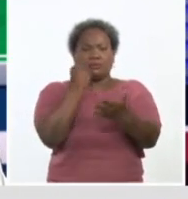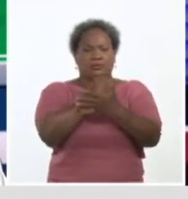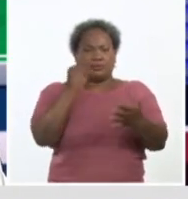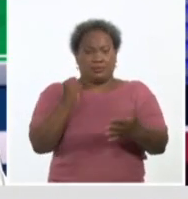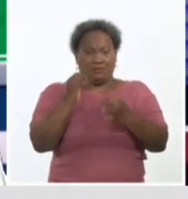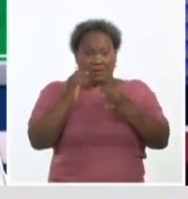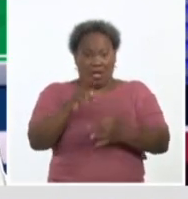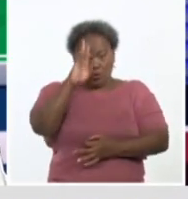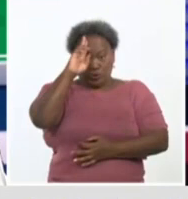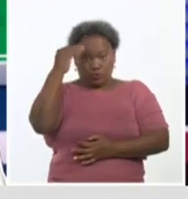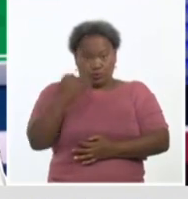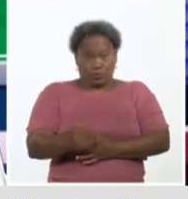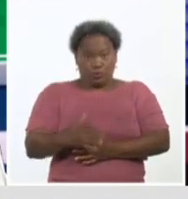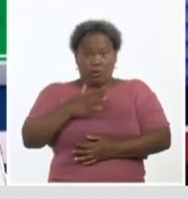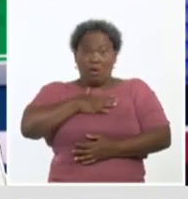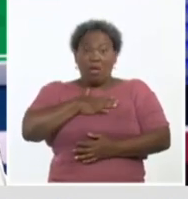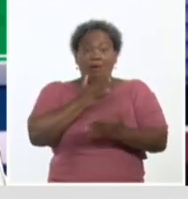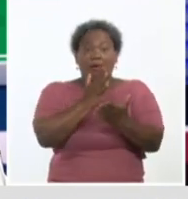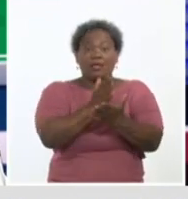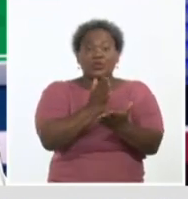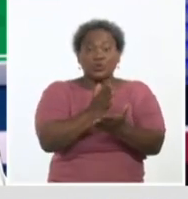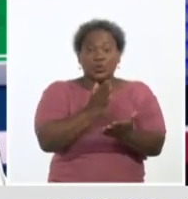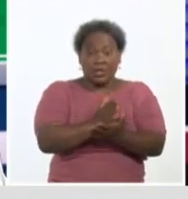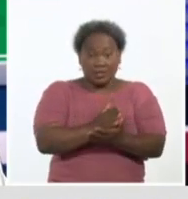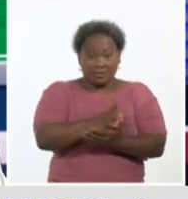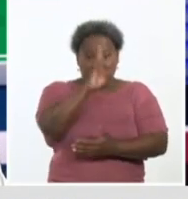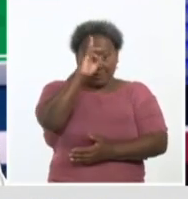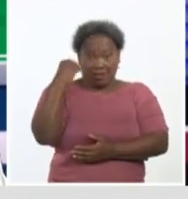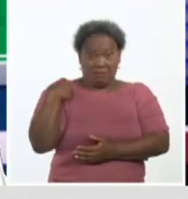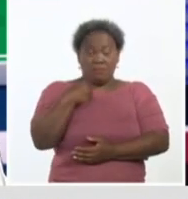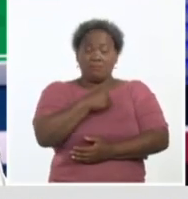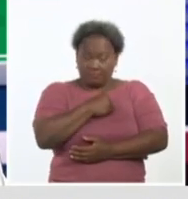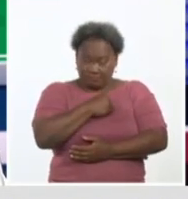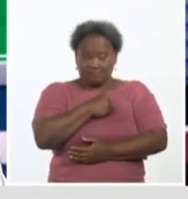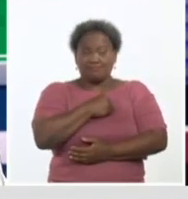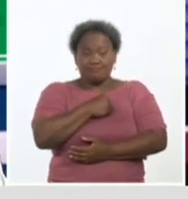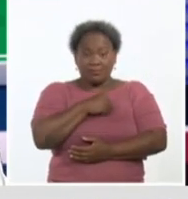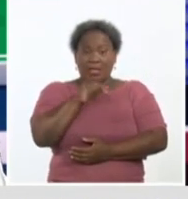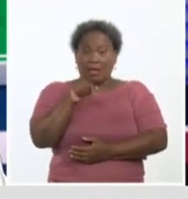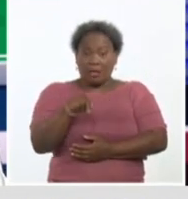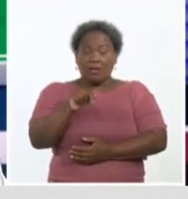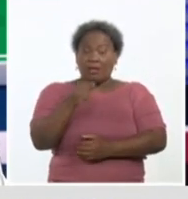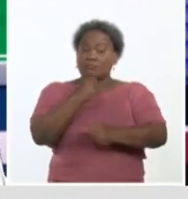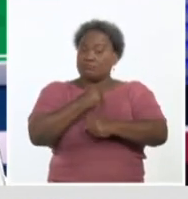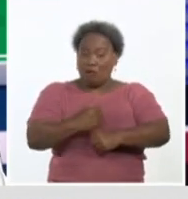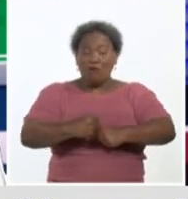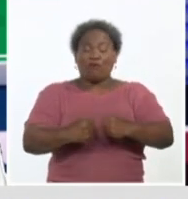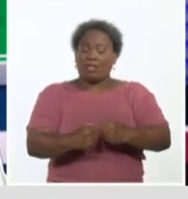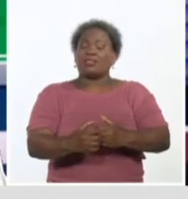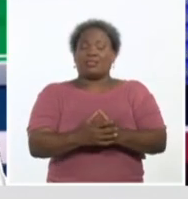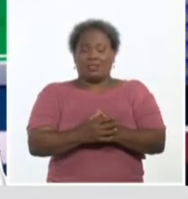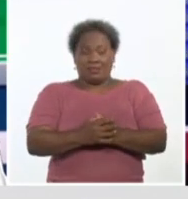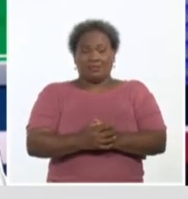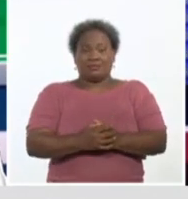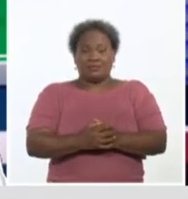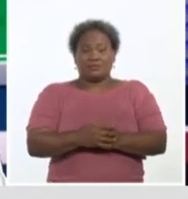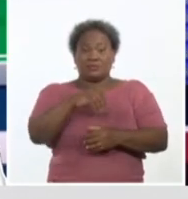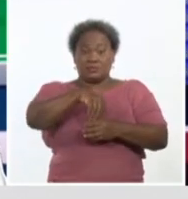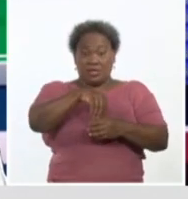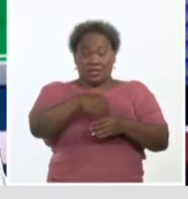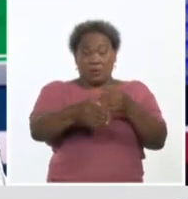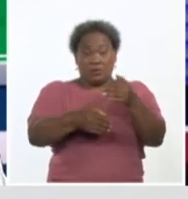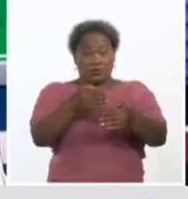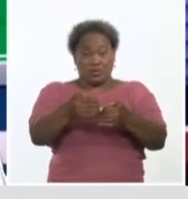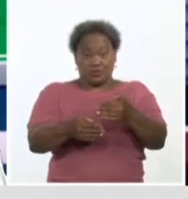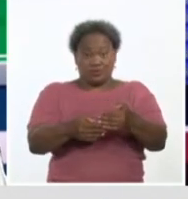de salud. Nuestros estudiantes de las ciencias médicas, que además han tenido un papel también protagónico como parte de todo el sistema de